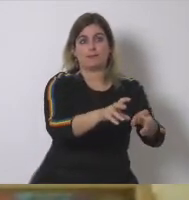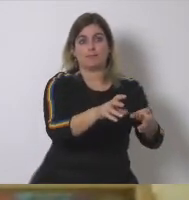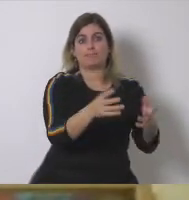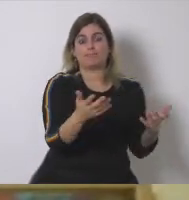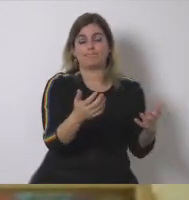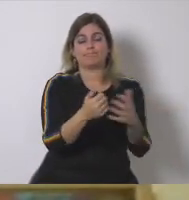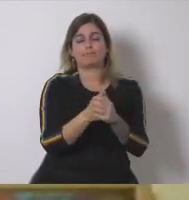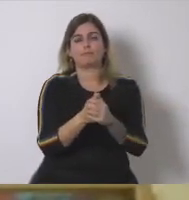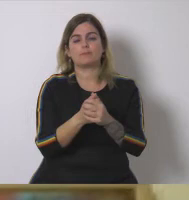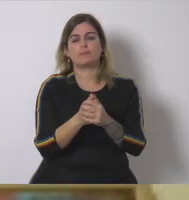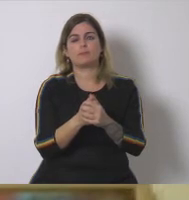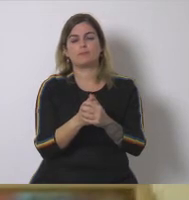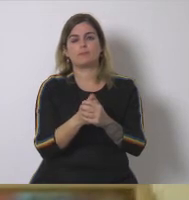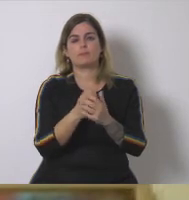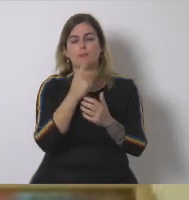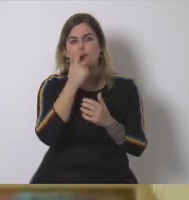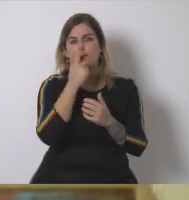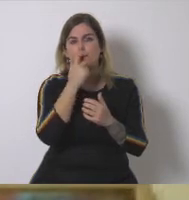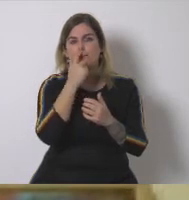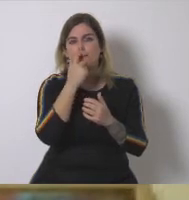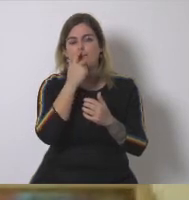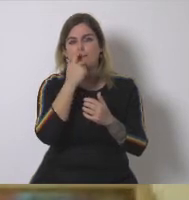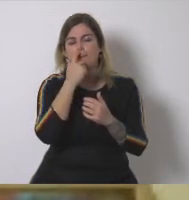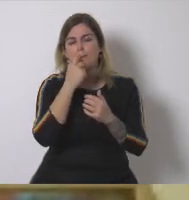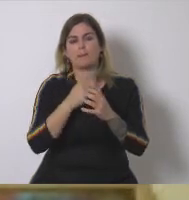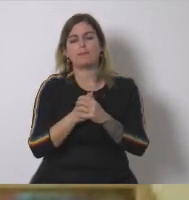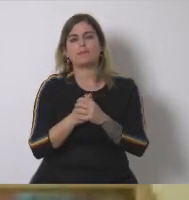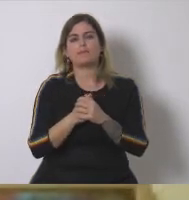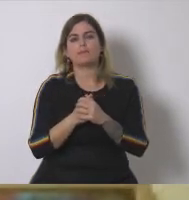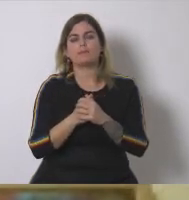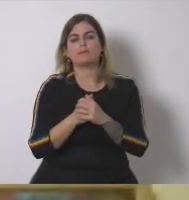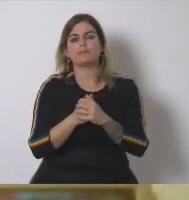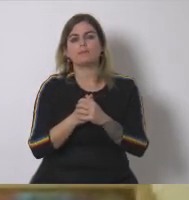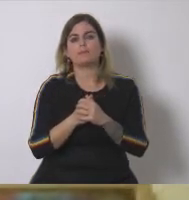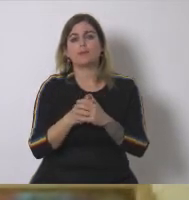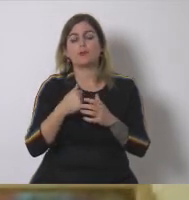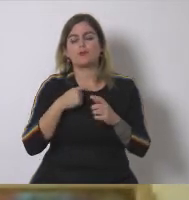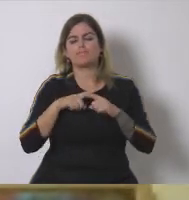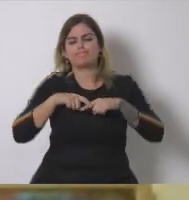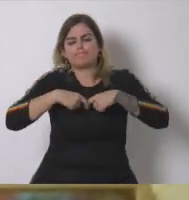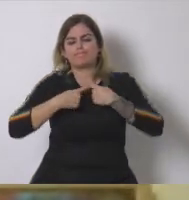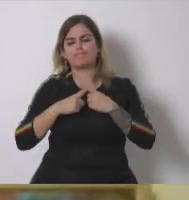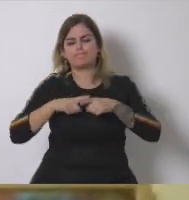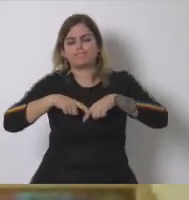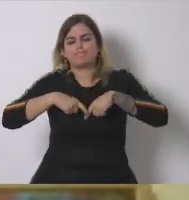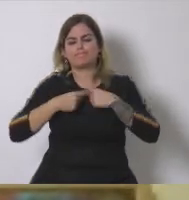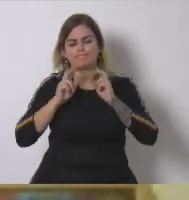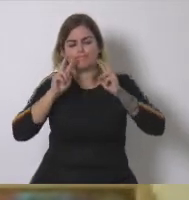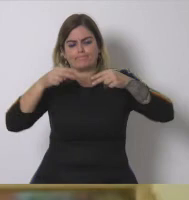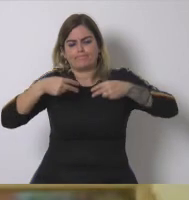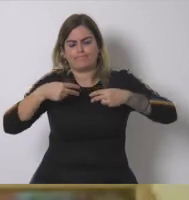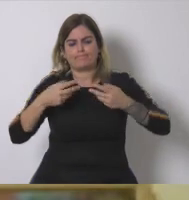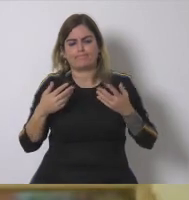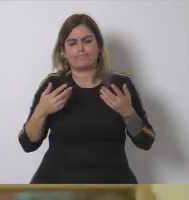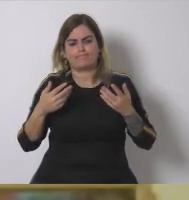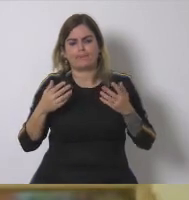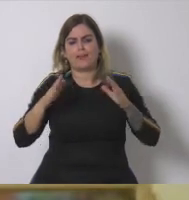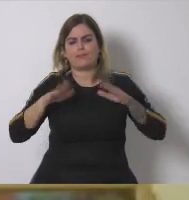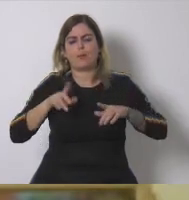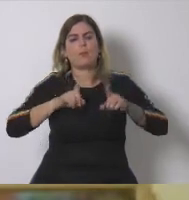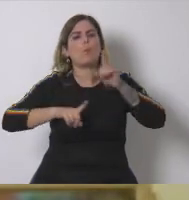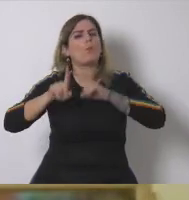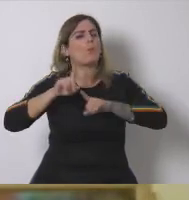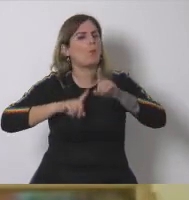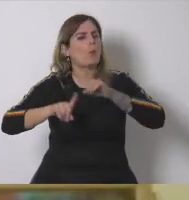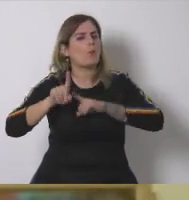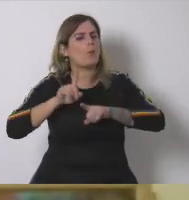con estas respuestas que vemos y no estoy tan seguro y esta es la pregunta que me planteo si todo